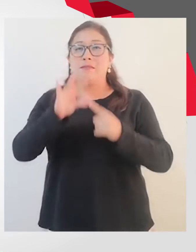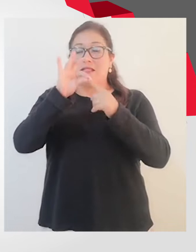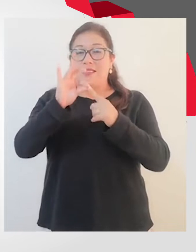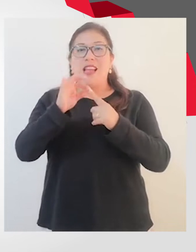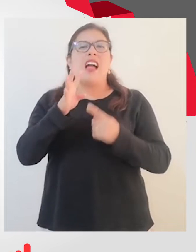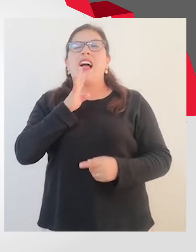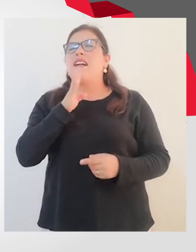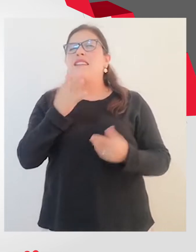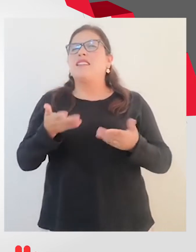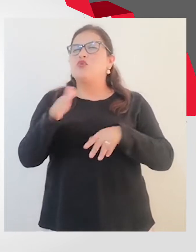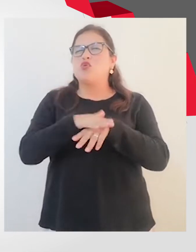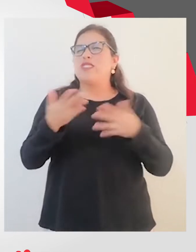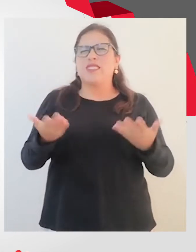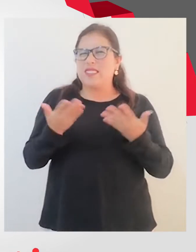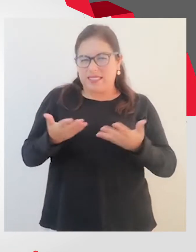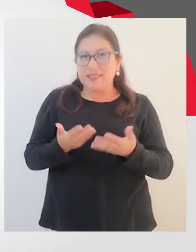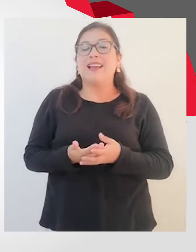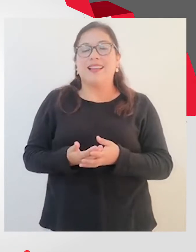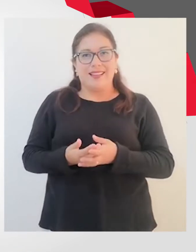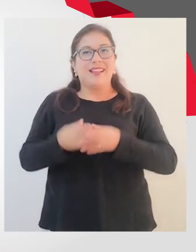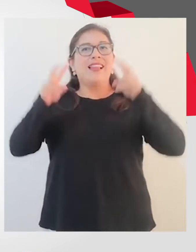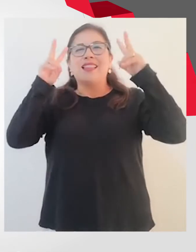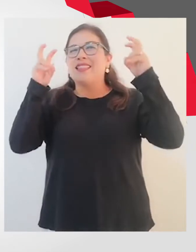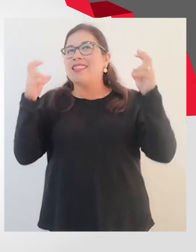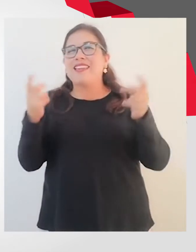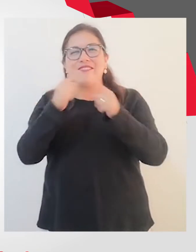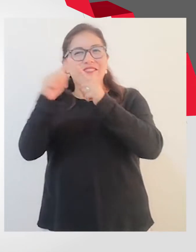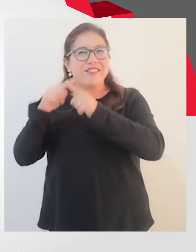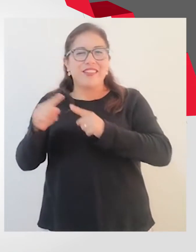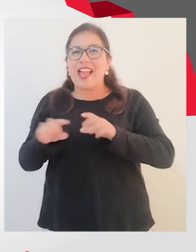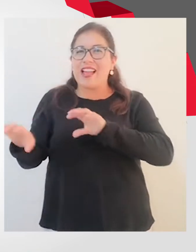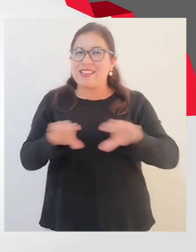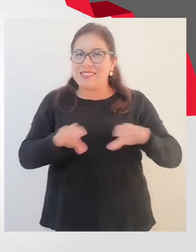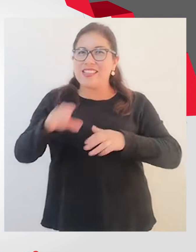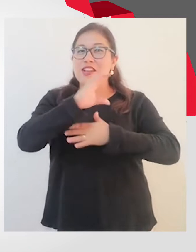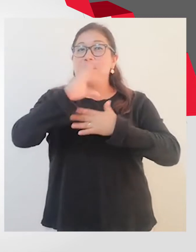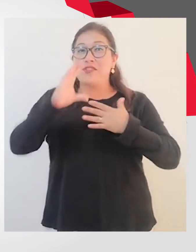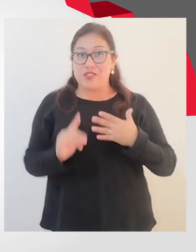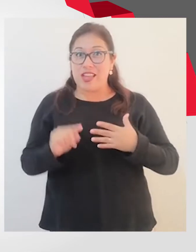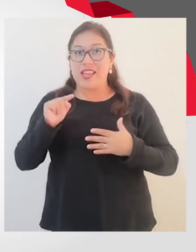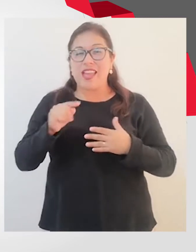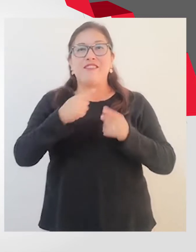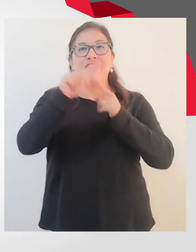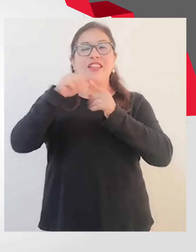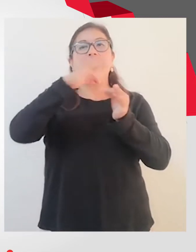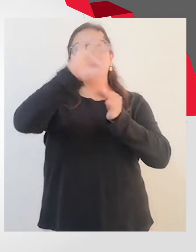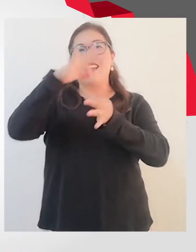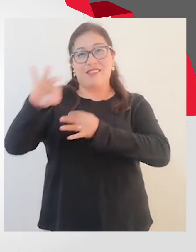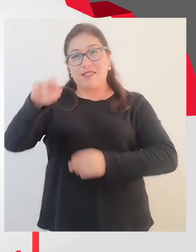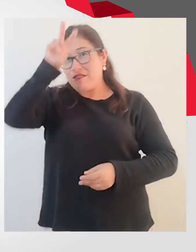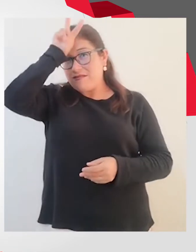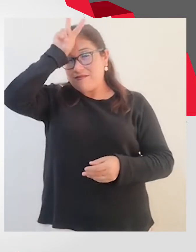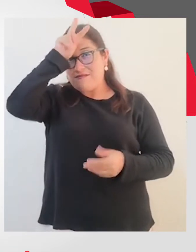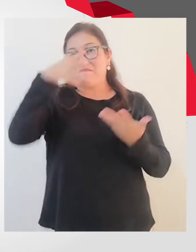conversaremos con ustedes, les comentaremos sobre las actividades que Conadis viene realizando en provincias.